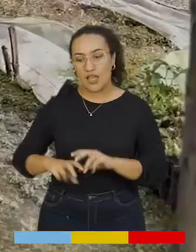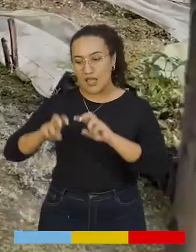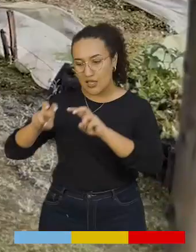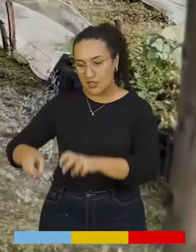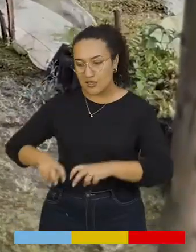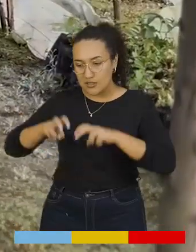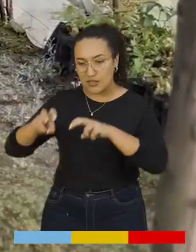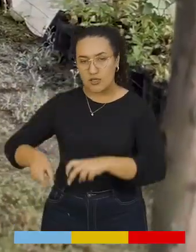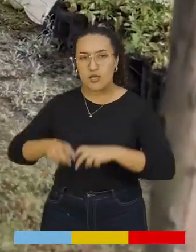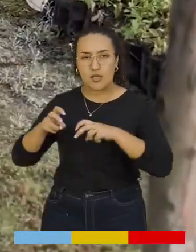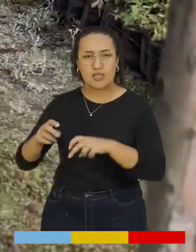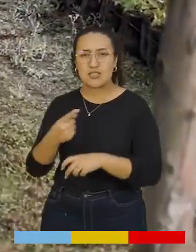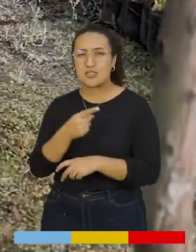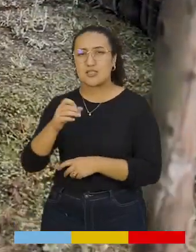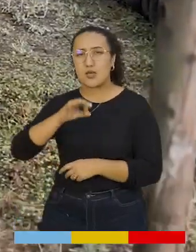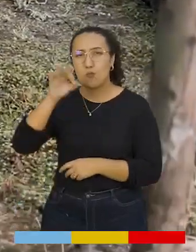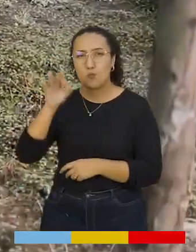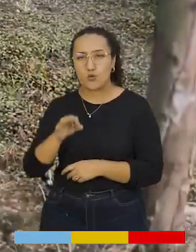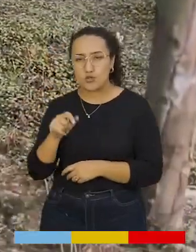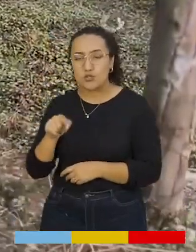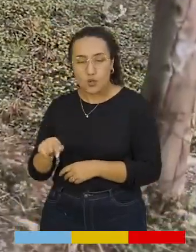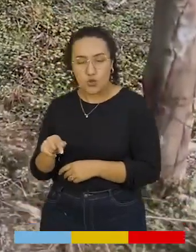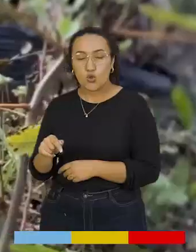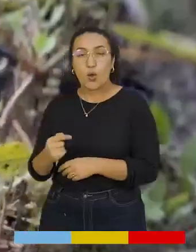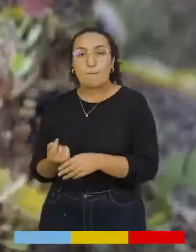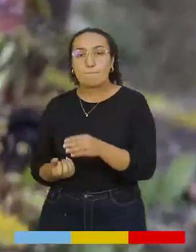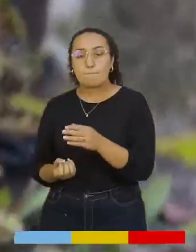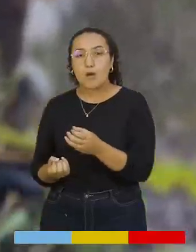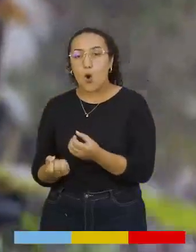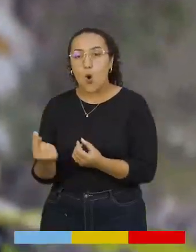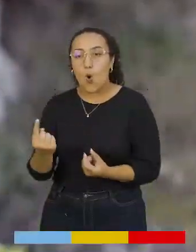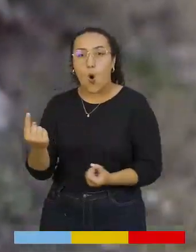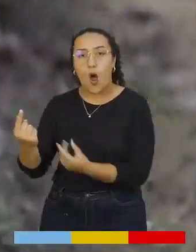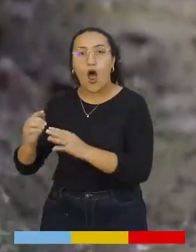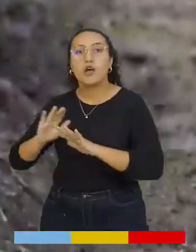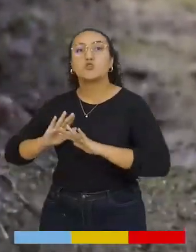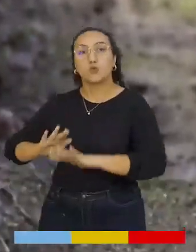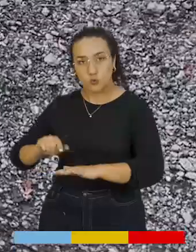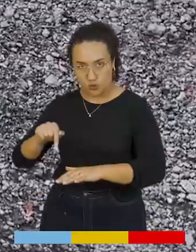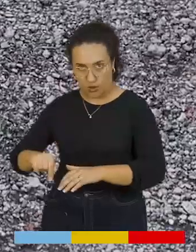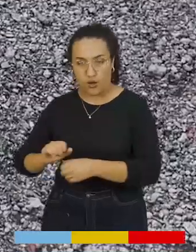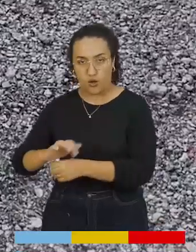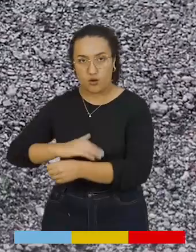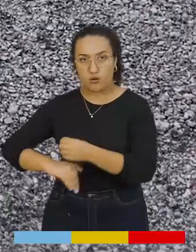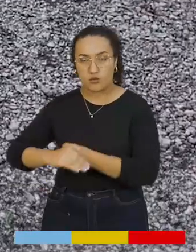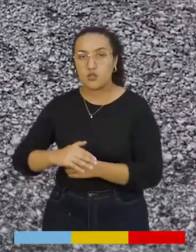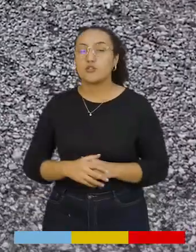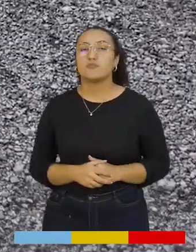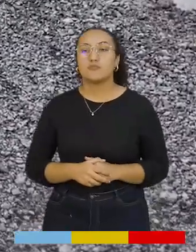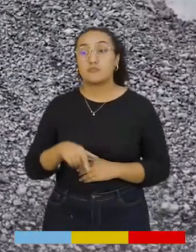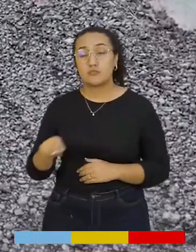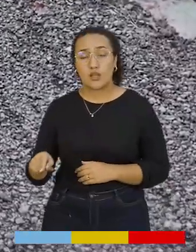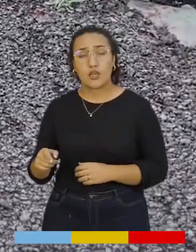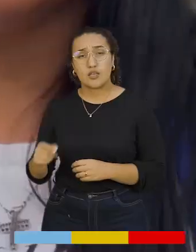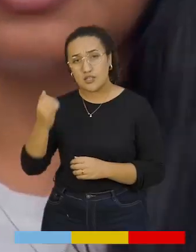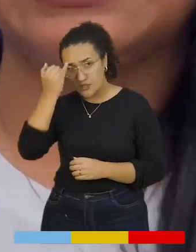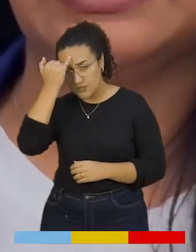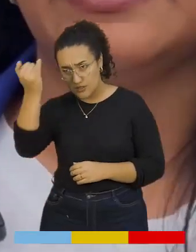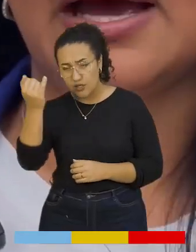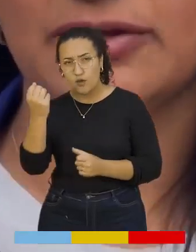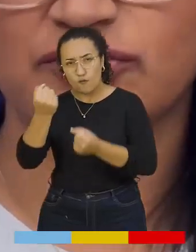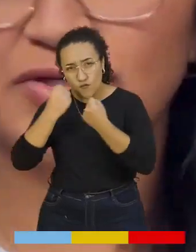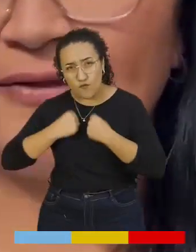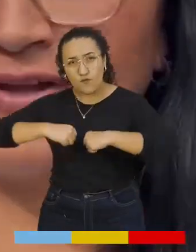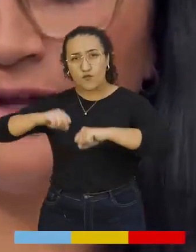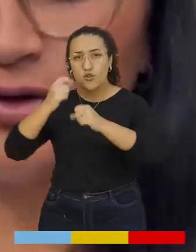netamente nativo, para producción de especies nativas. Esta idea nace con la preocupación y como con un esfuerzo que